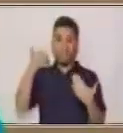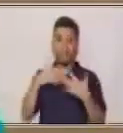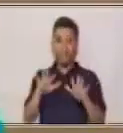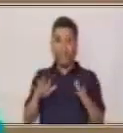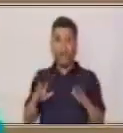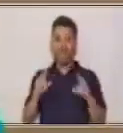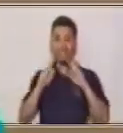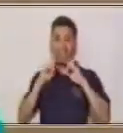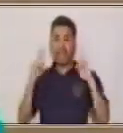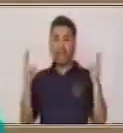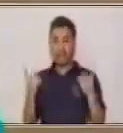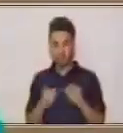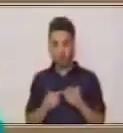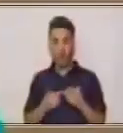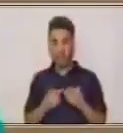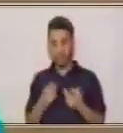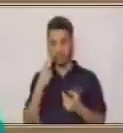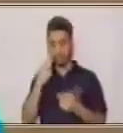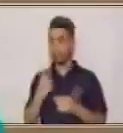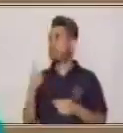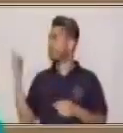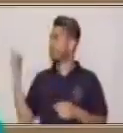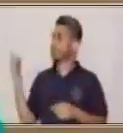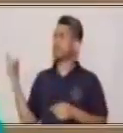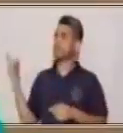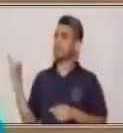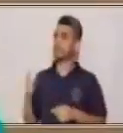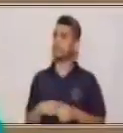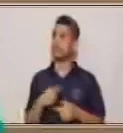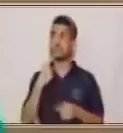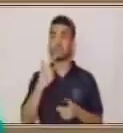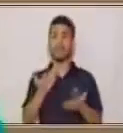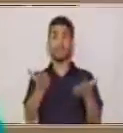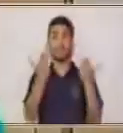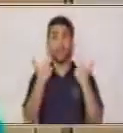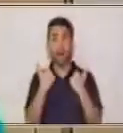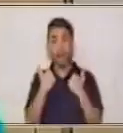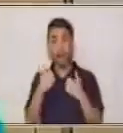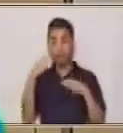Trae papel y lápiz.